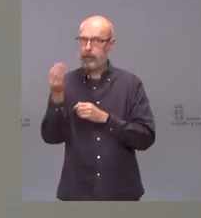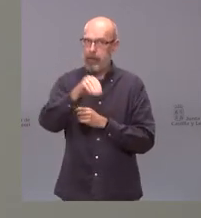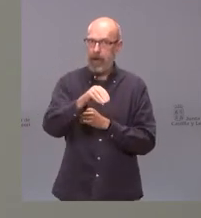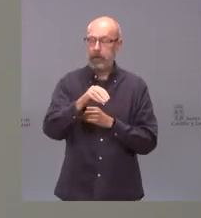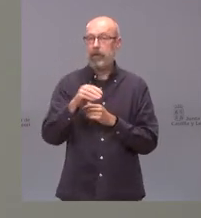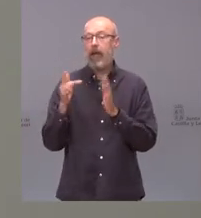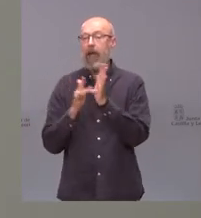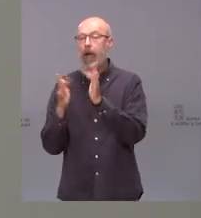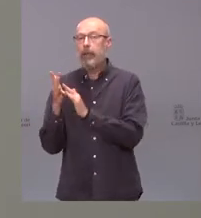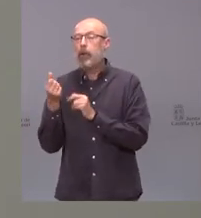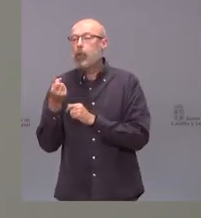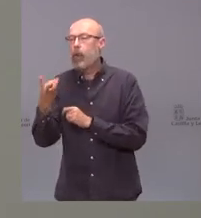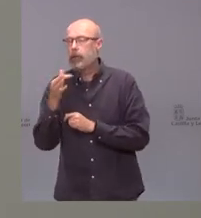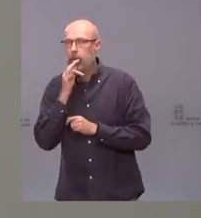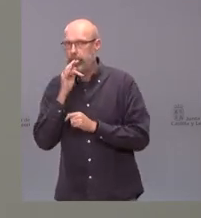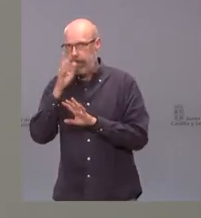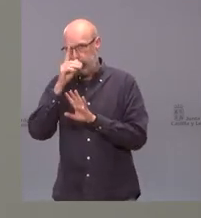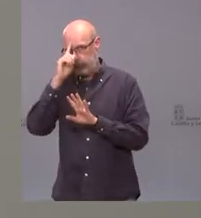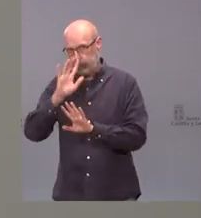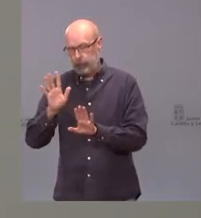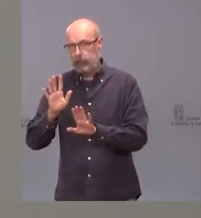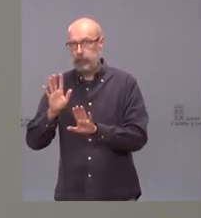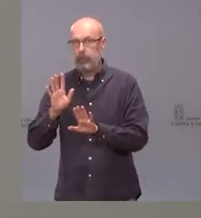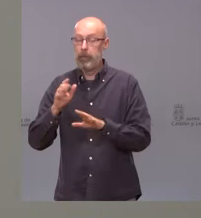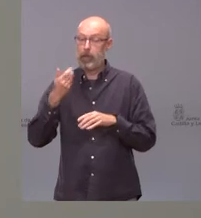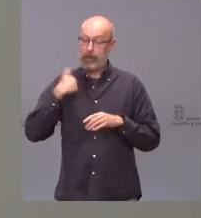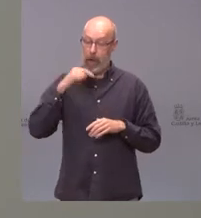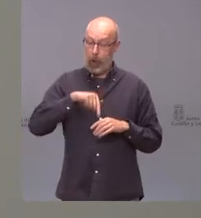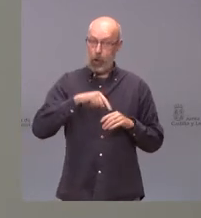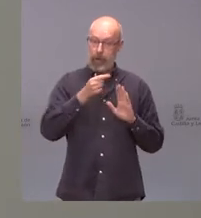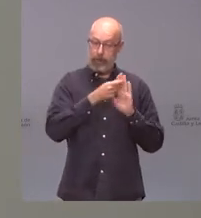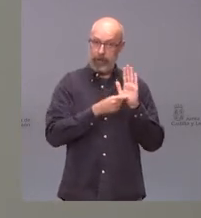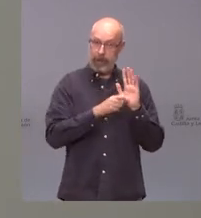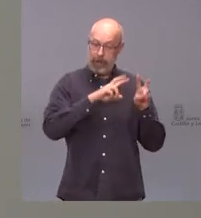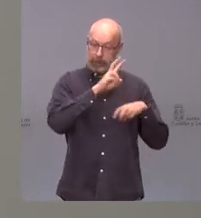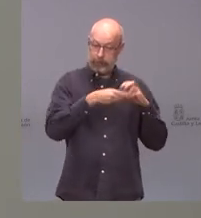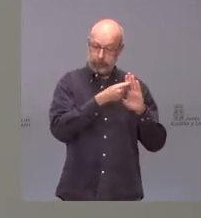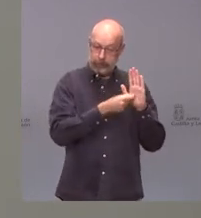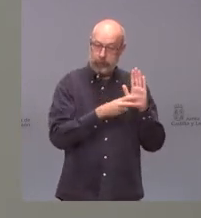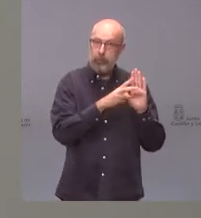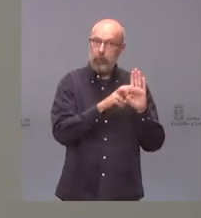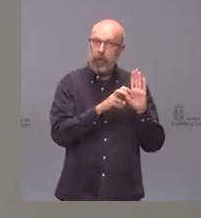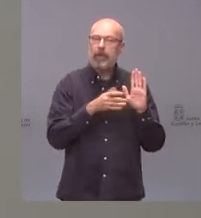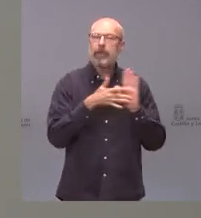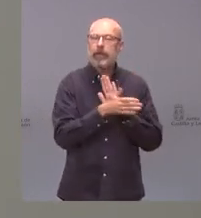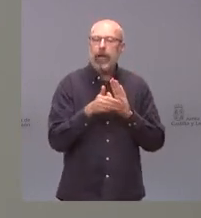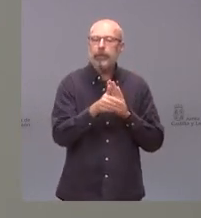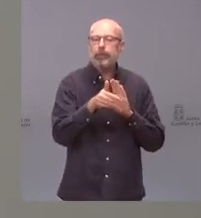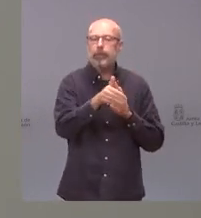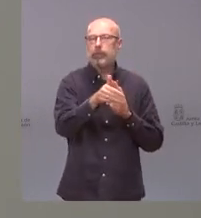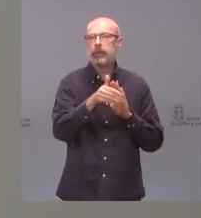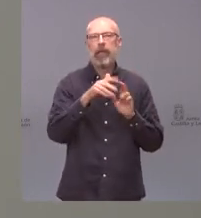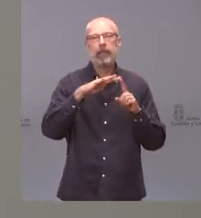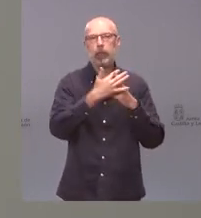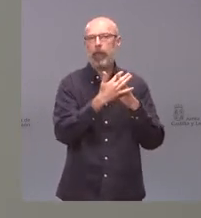tenemos los datos, pero con las medidas de hoy entendemos que se irá normalizando ya la situación en la práctica